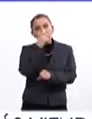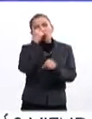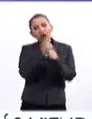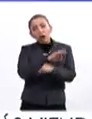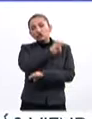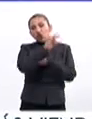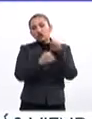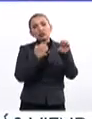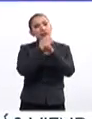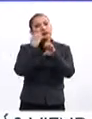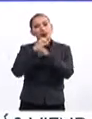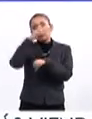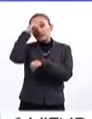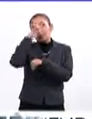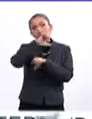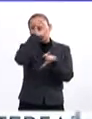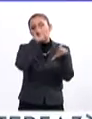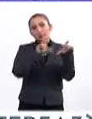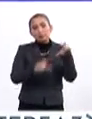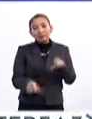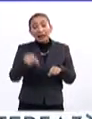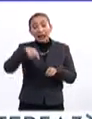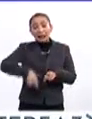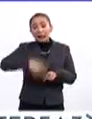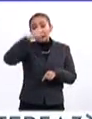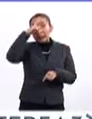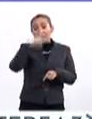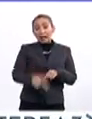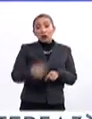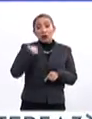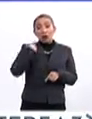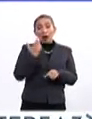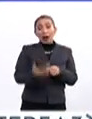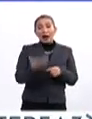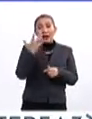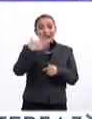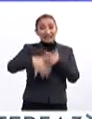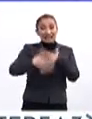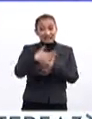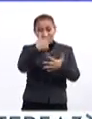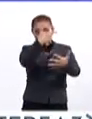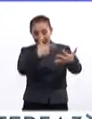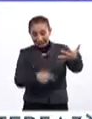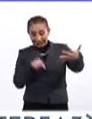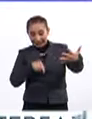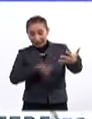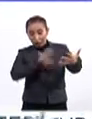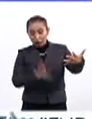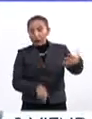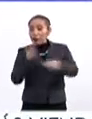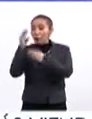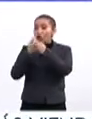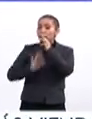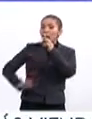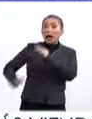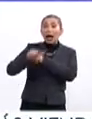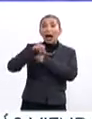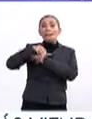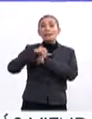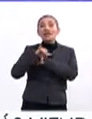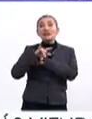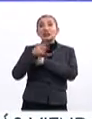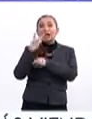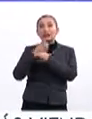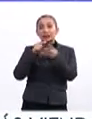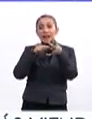en todos los estados de la República. En nuestro país es la decimoquinta causa de muerte, mientras que a nivel mundial la amibiasis